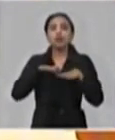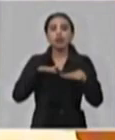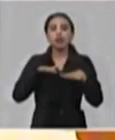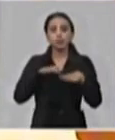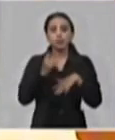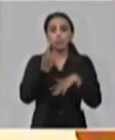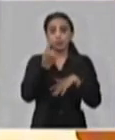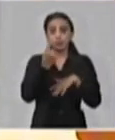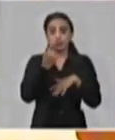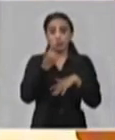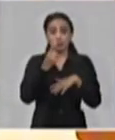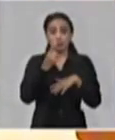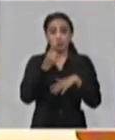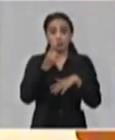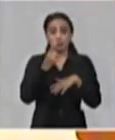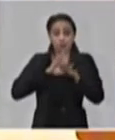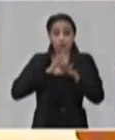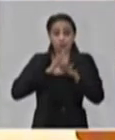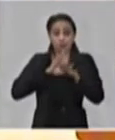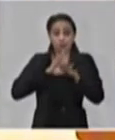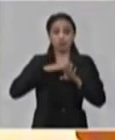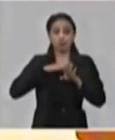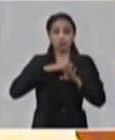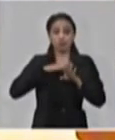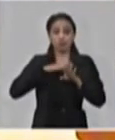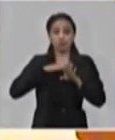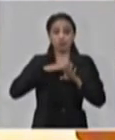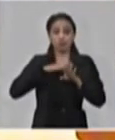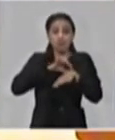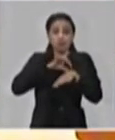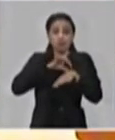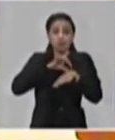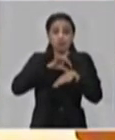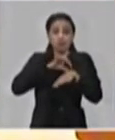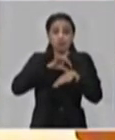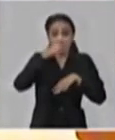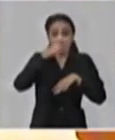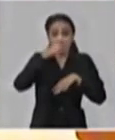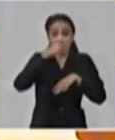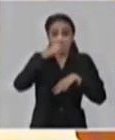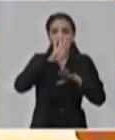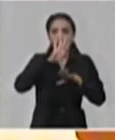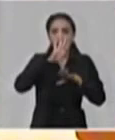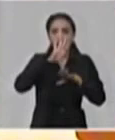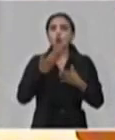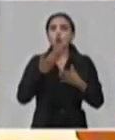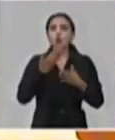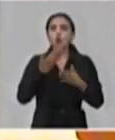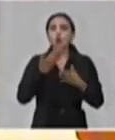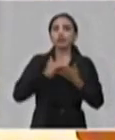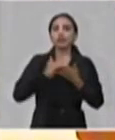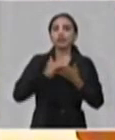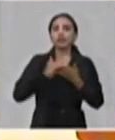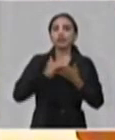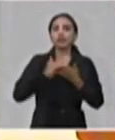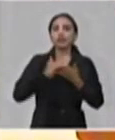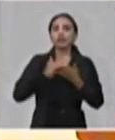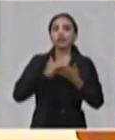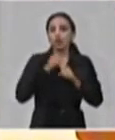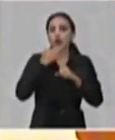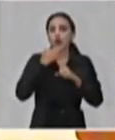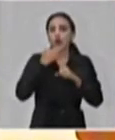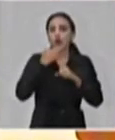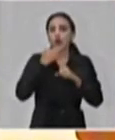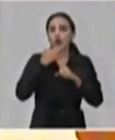primero para prevenir, y después, en caso del cliente de la enfermedad, para ver cómo la contenemos y